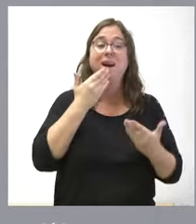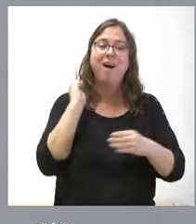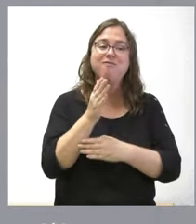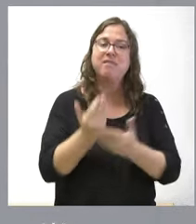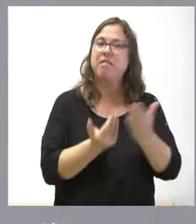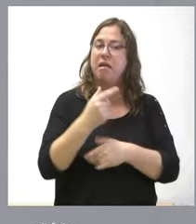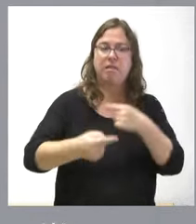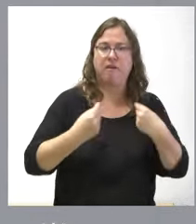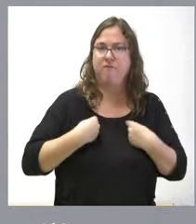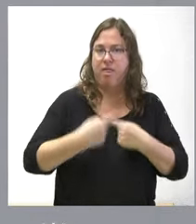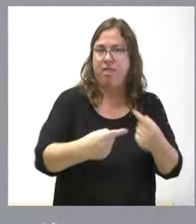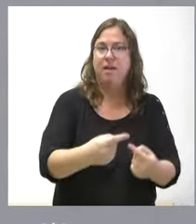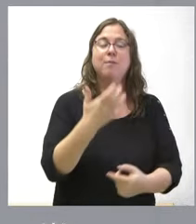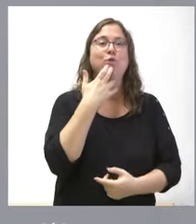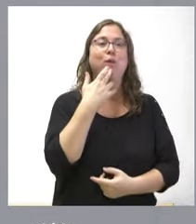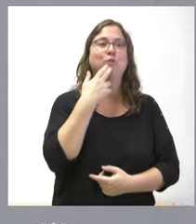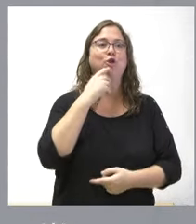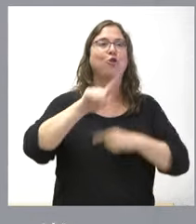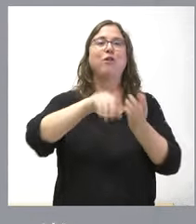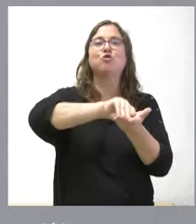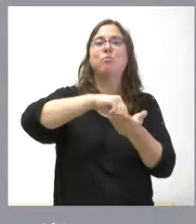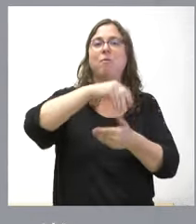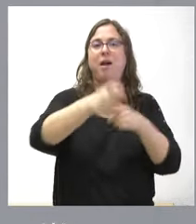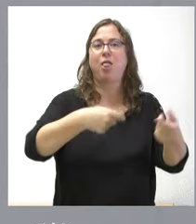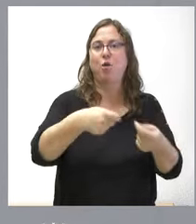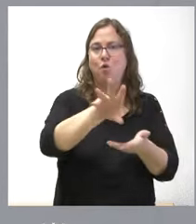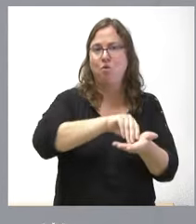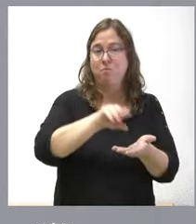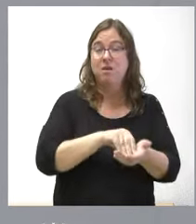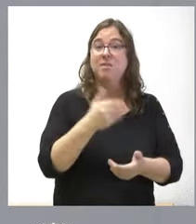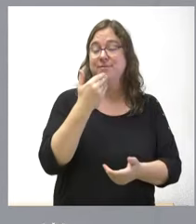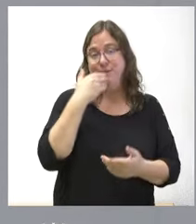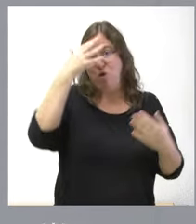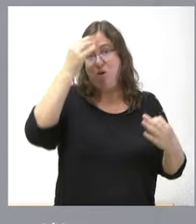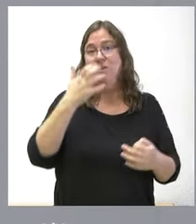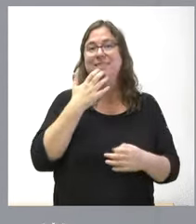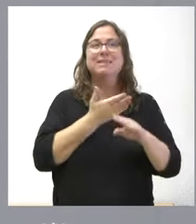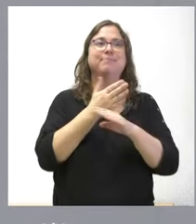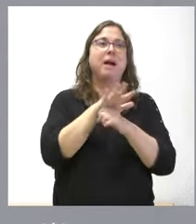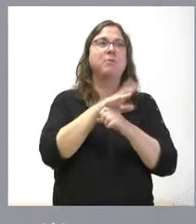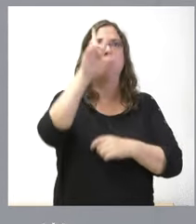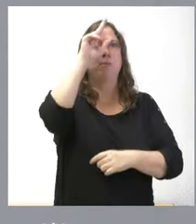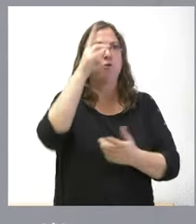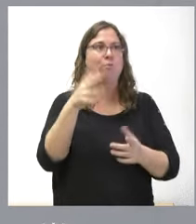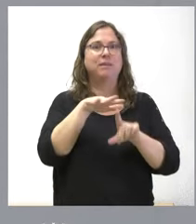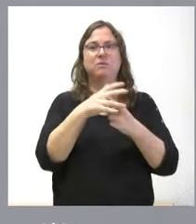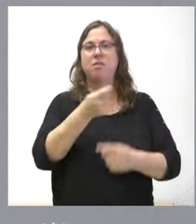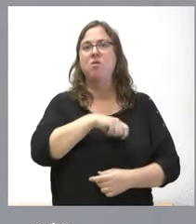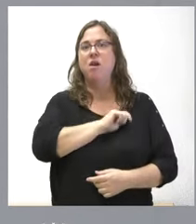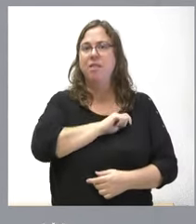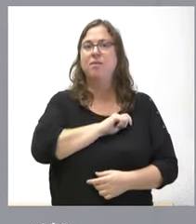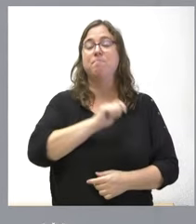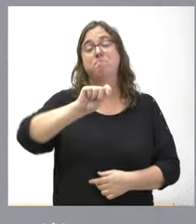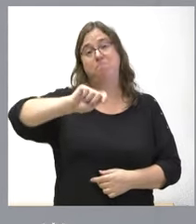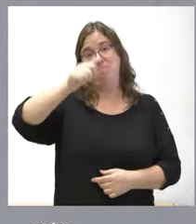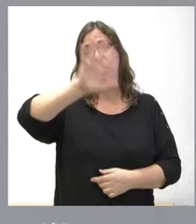–estamos hablando de la compra habitual de mucha gente–, sino, lógicamente, cuando ven ustedes ámbitos que preocupan mucho en el contexto nacional y también en Castilla